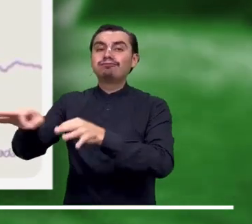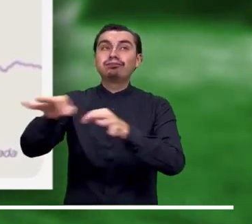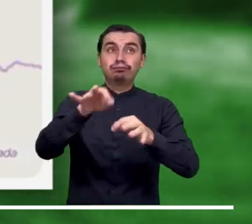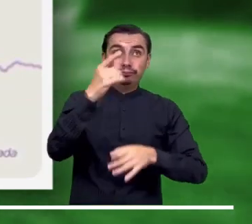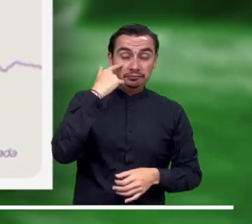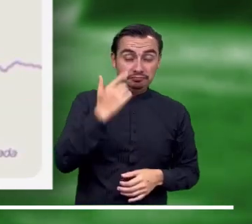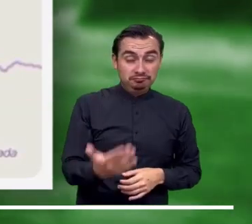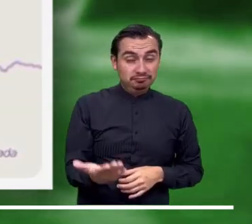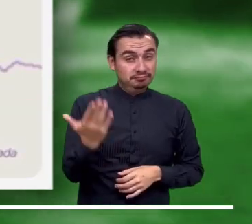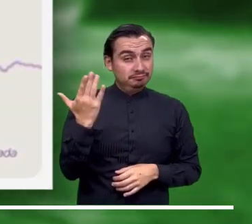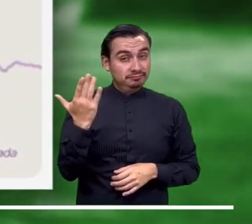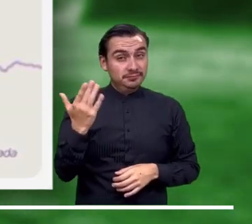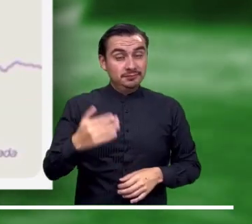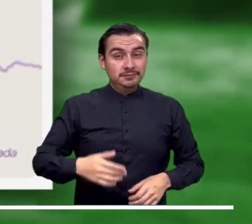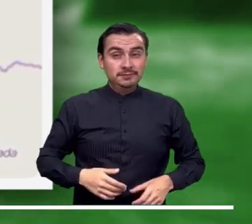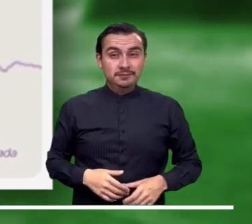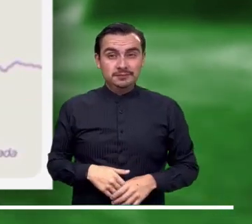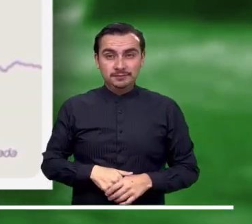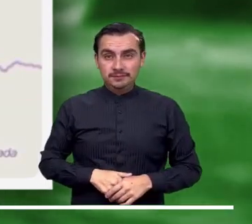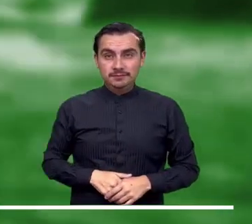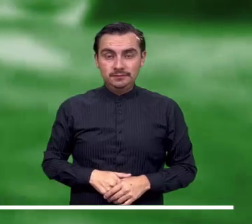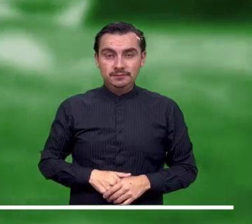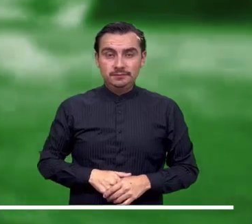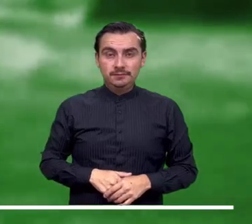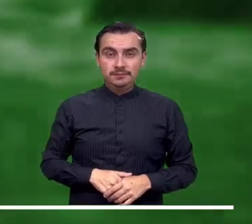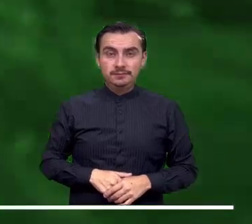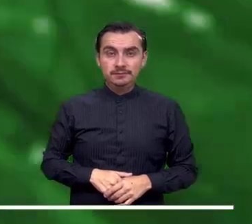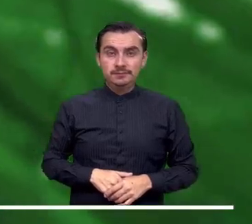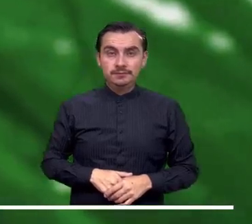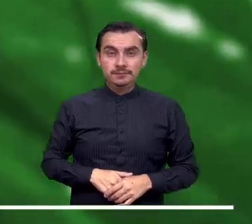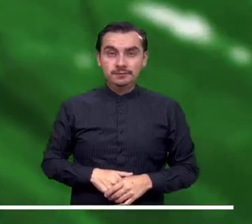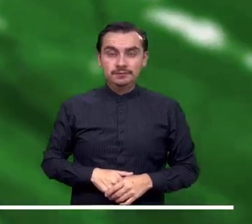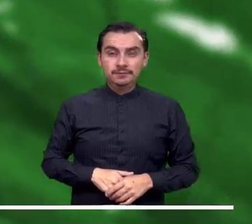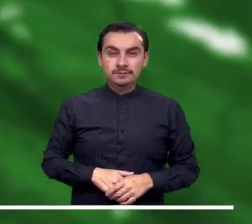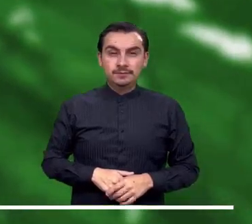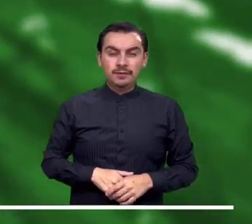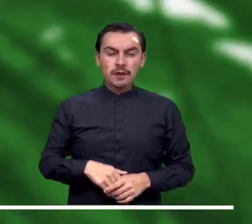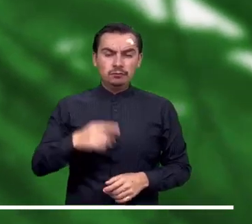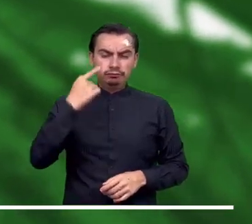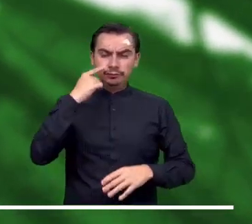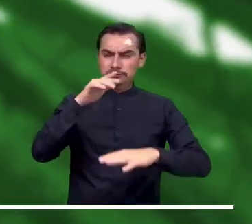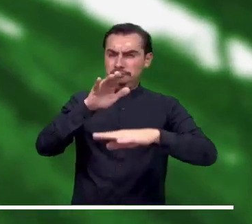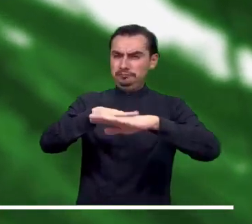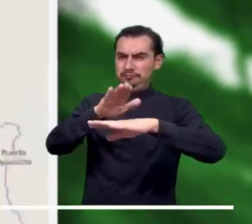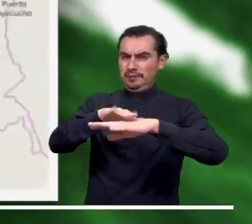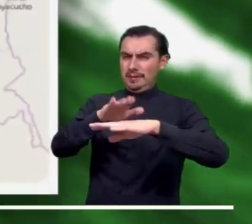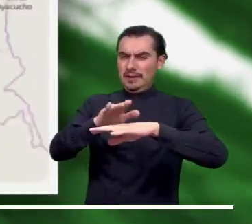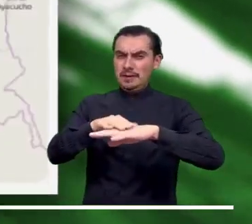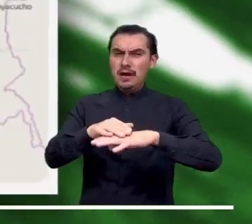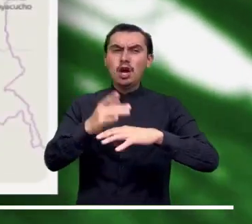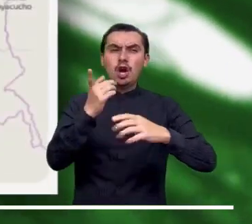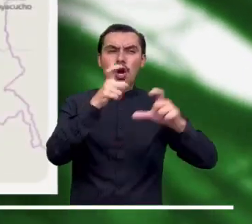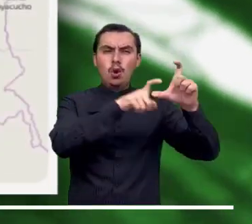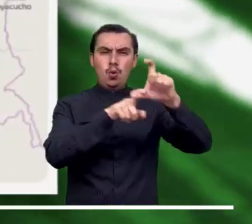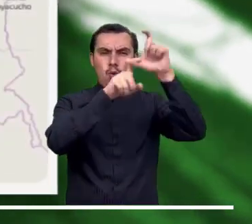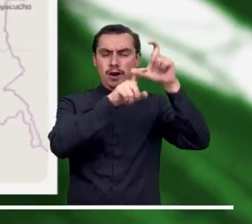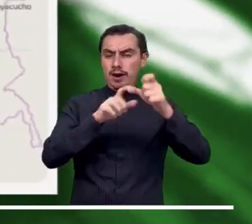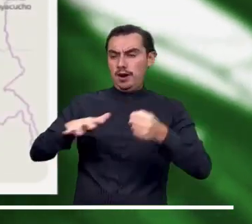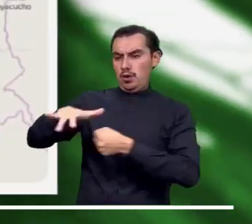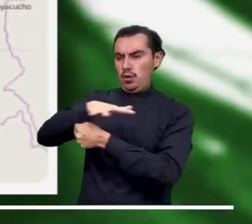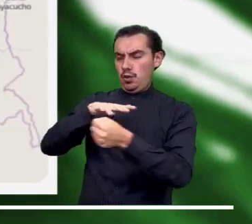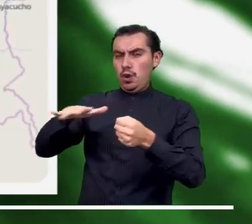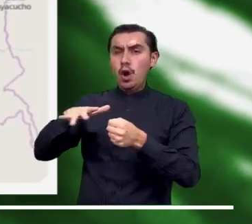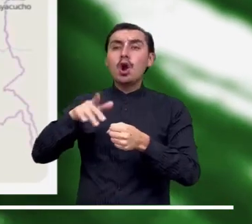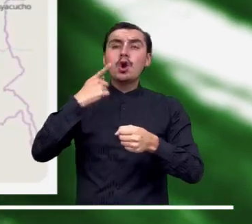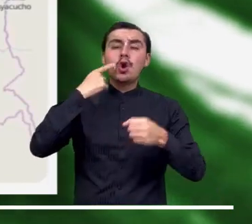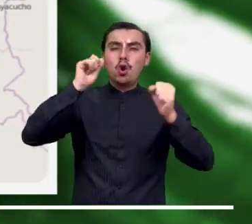en los municipios de Arauquitas, Saravena, Puerto Nariño y Fortule, Arauca. Máxima alerta se emite en La